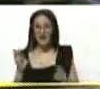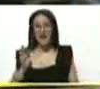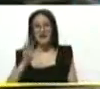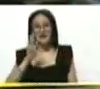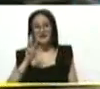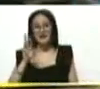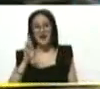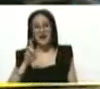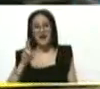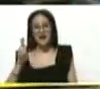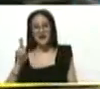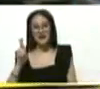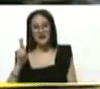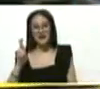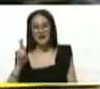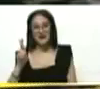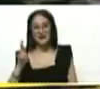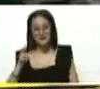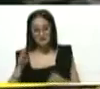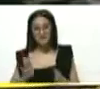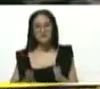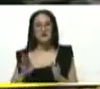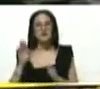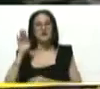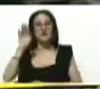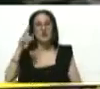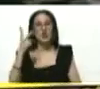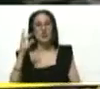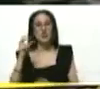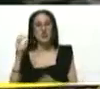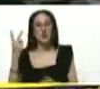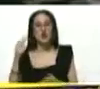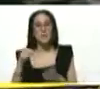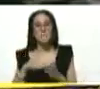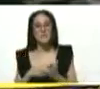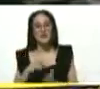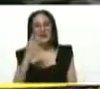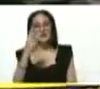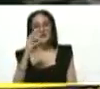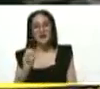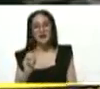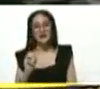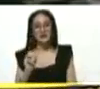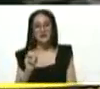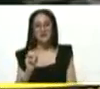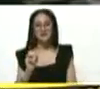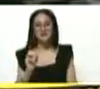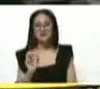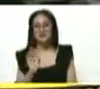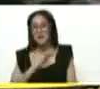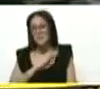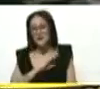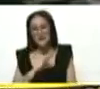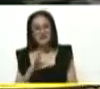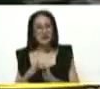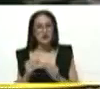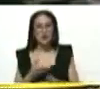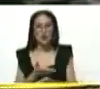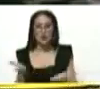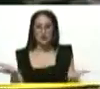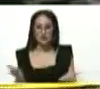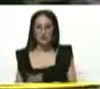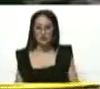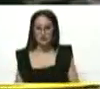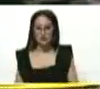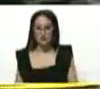.net rumbo al 2030. Las 3R.net rumbo al 2030 le pertenecen a todos y a todas.